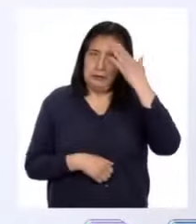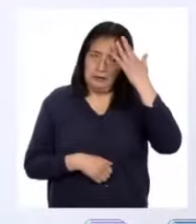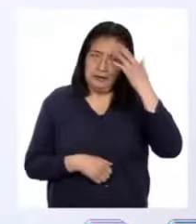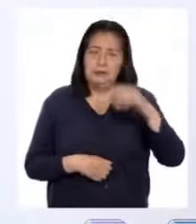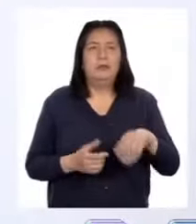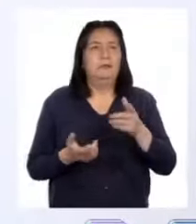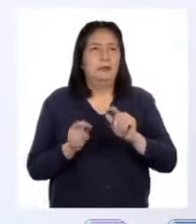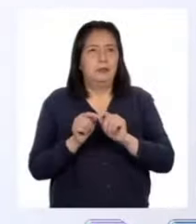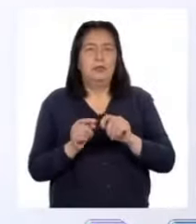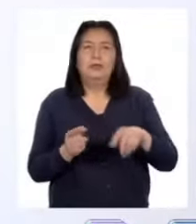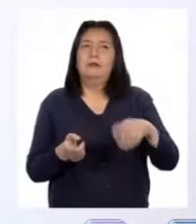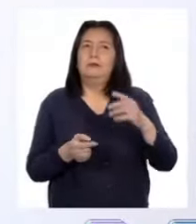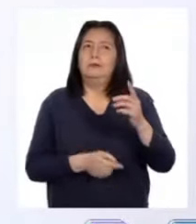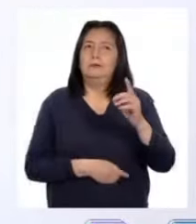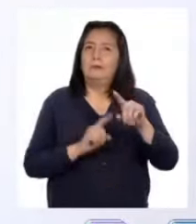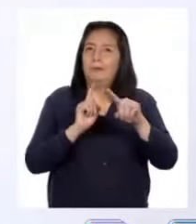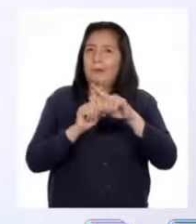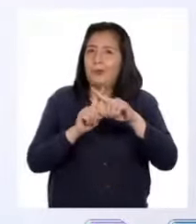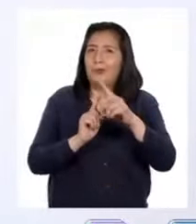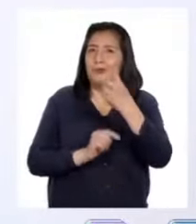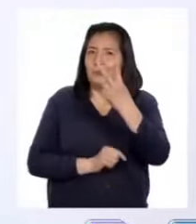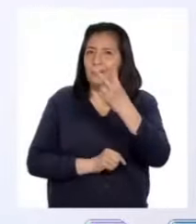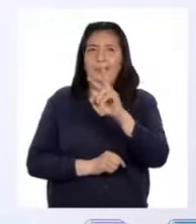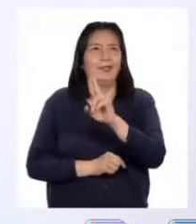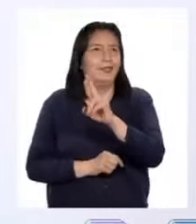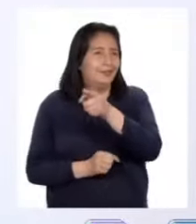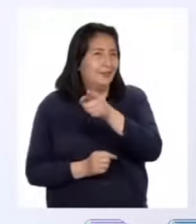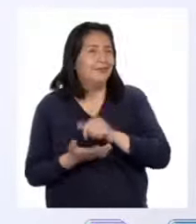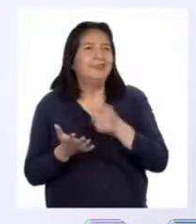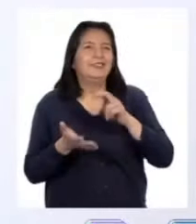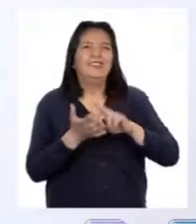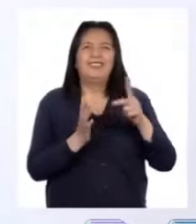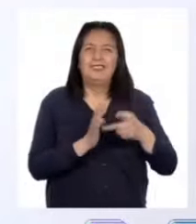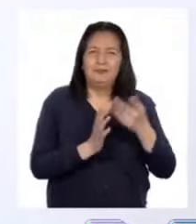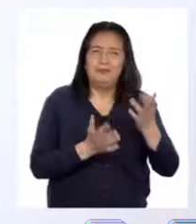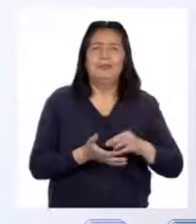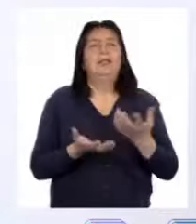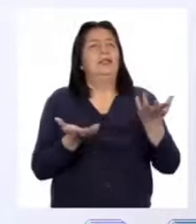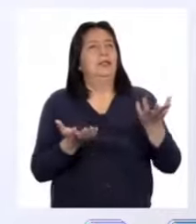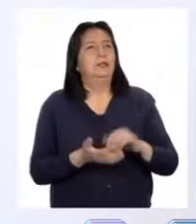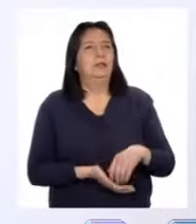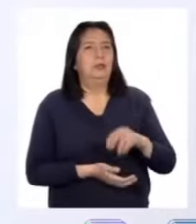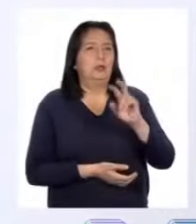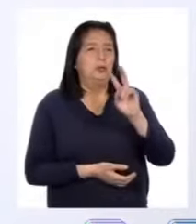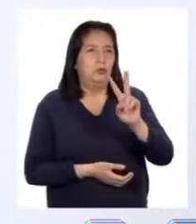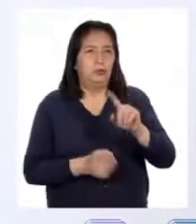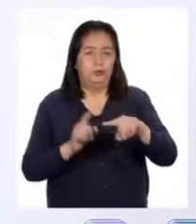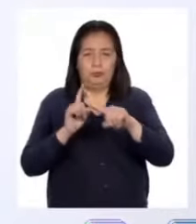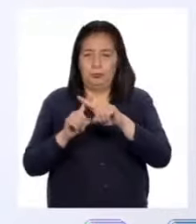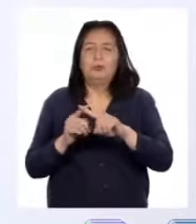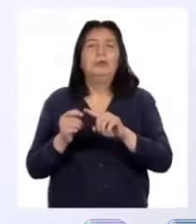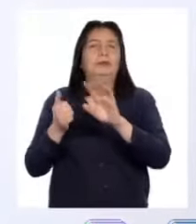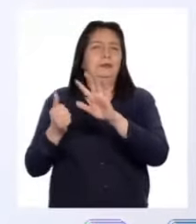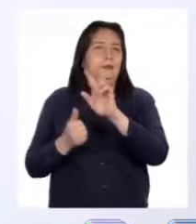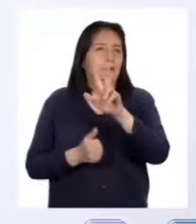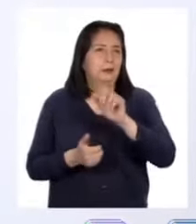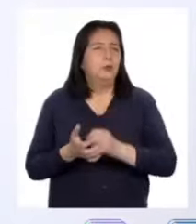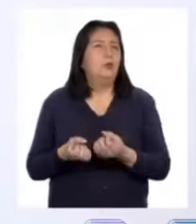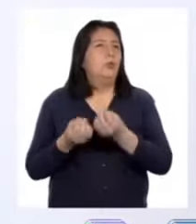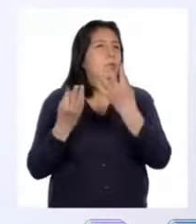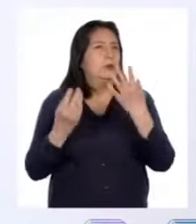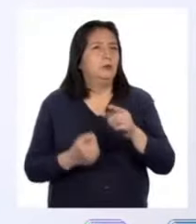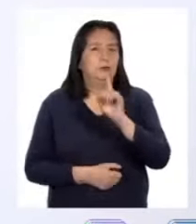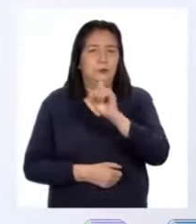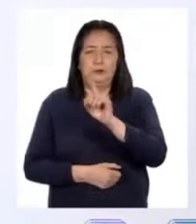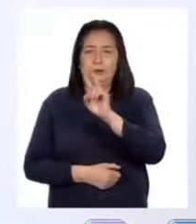diámetro, tenemos que multiplicar por dos la medida del radio. Es decir, debemos calcular dos por 63. Eso nos da